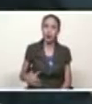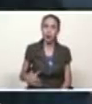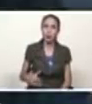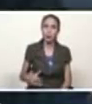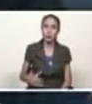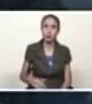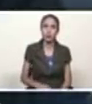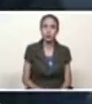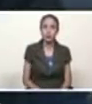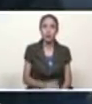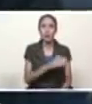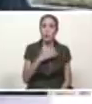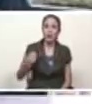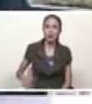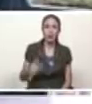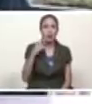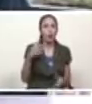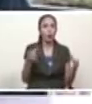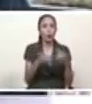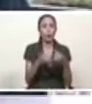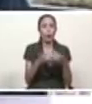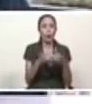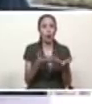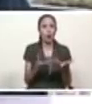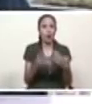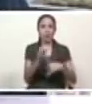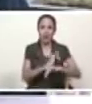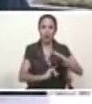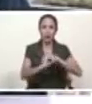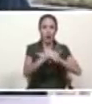del comité internacional de la Cruz Roja